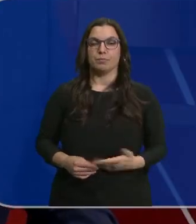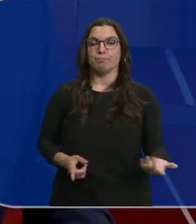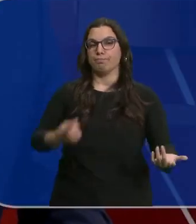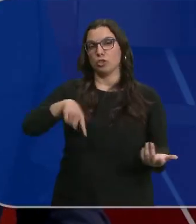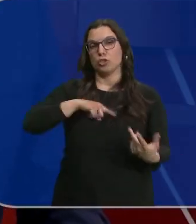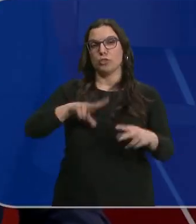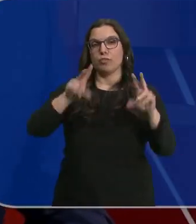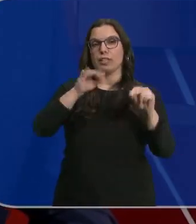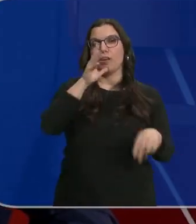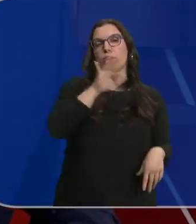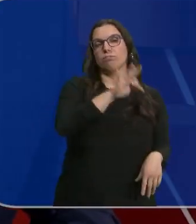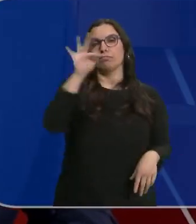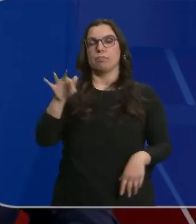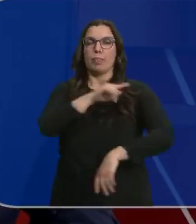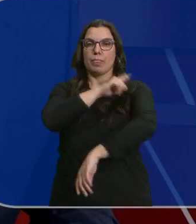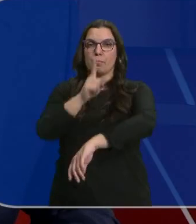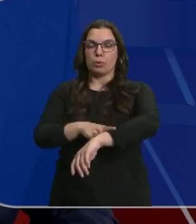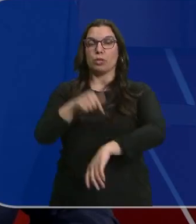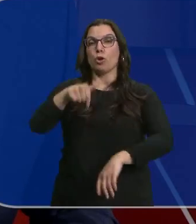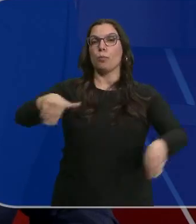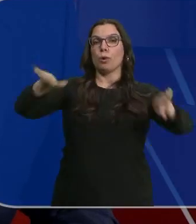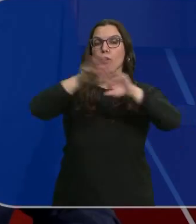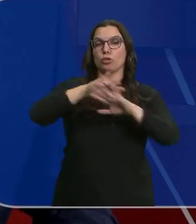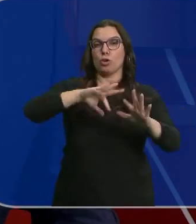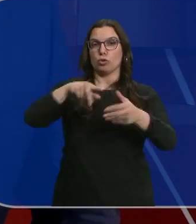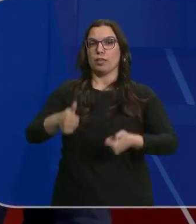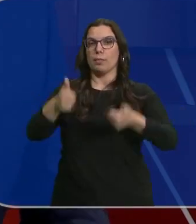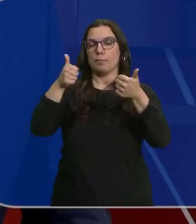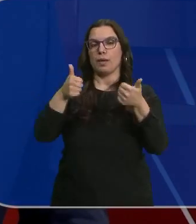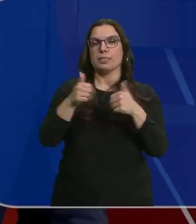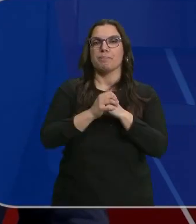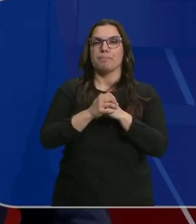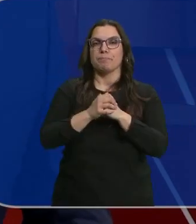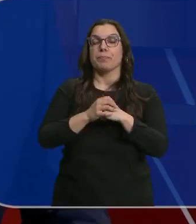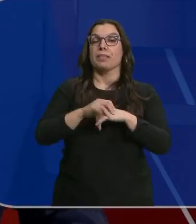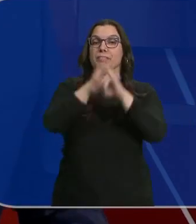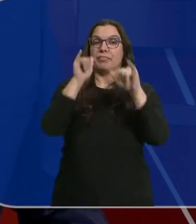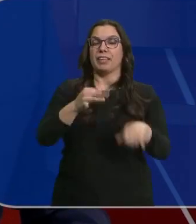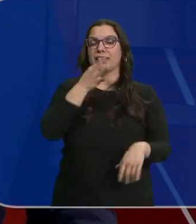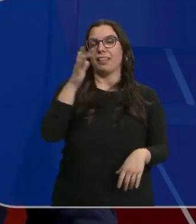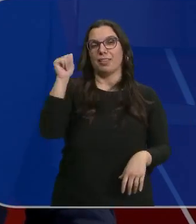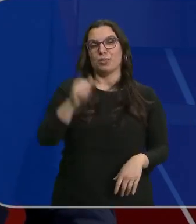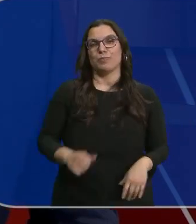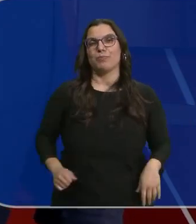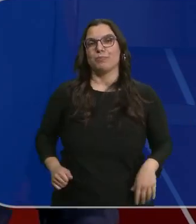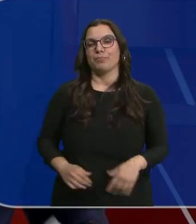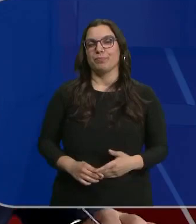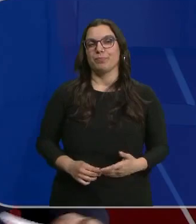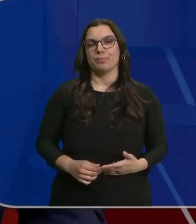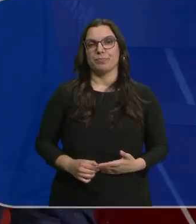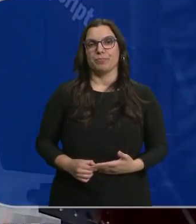Nosotros nos vamos. Se quedan ahora con los deportes con Fernando Escudero. Esta noche tendrán más noticias con María Núñez. Pasen una feliz tarde. Adiós.